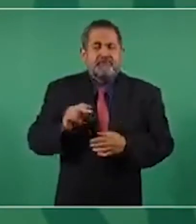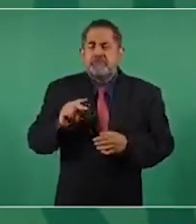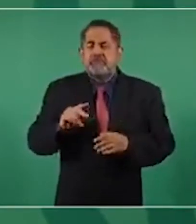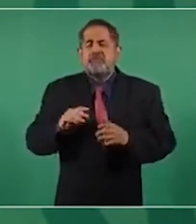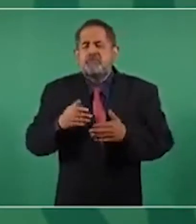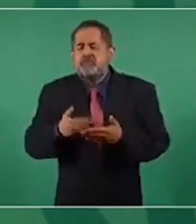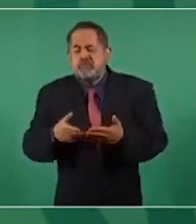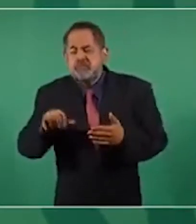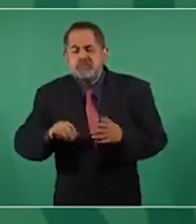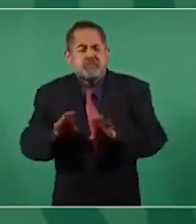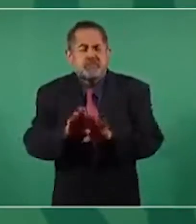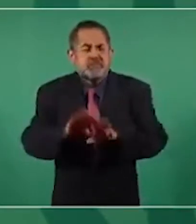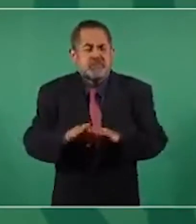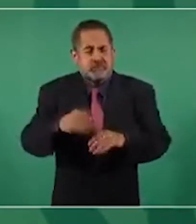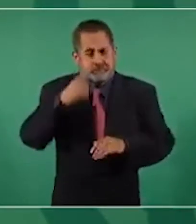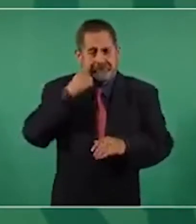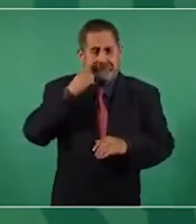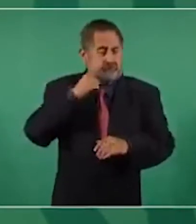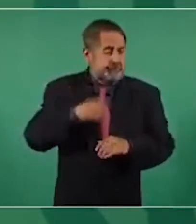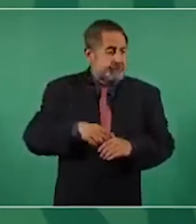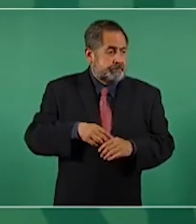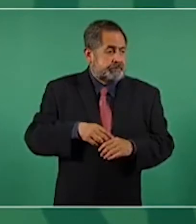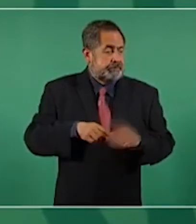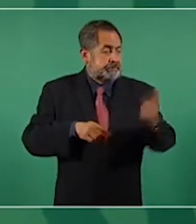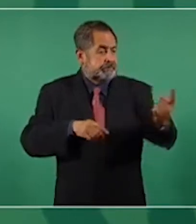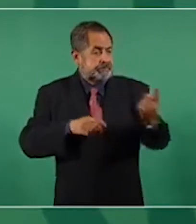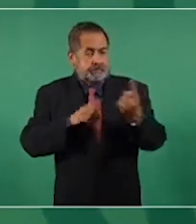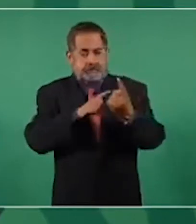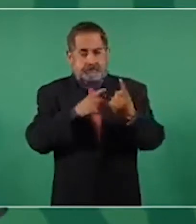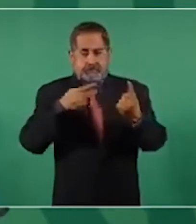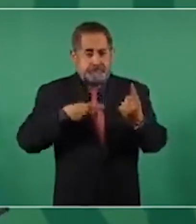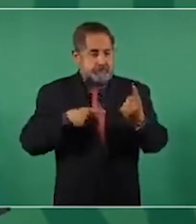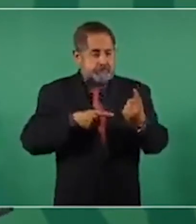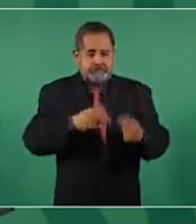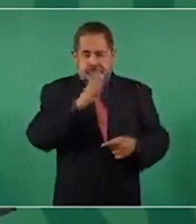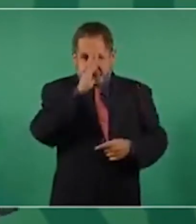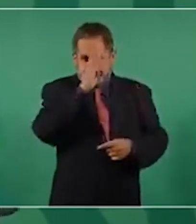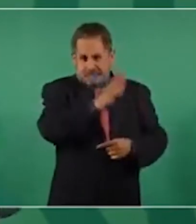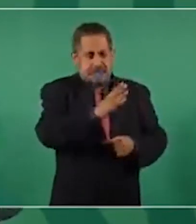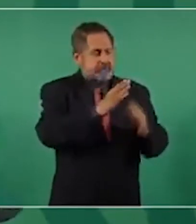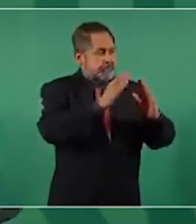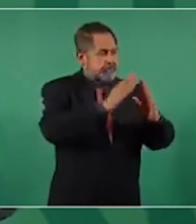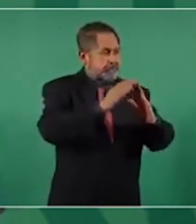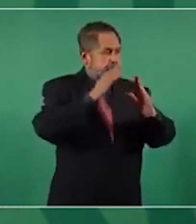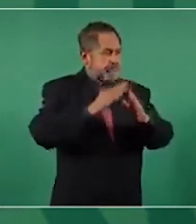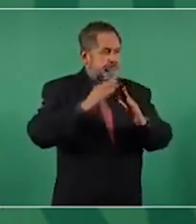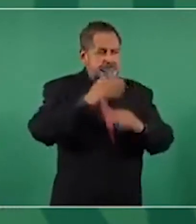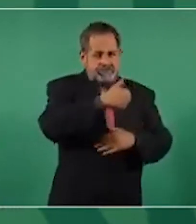el apoyo de manera directa, casa por casa,